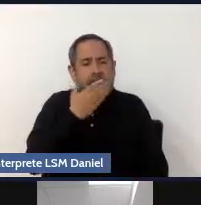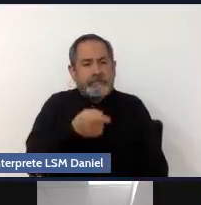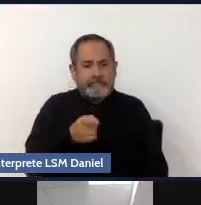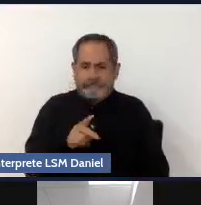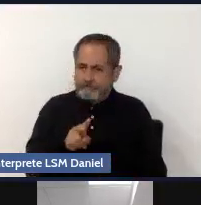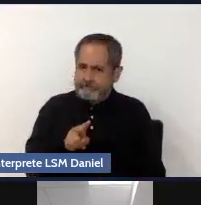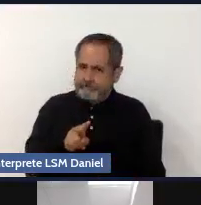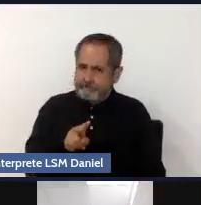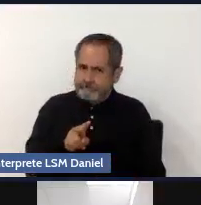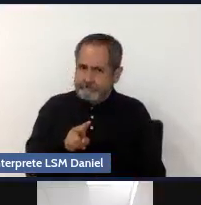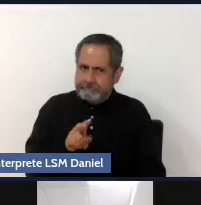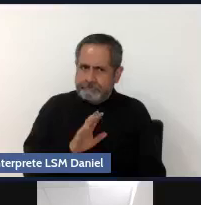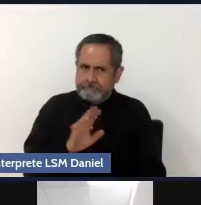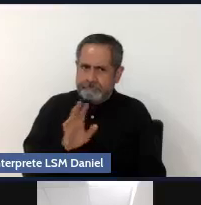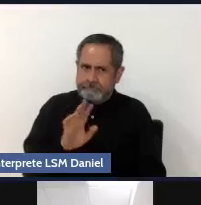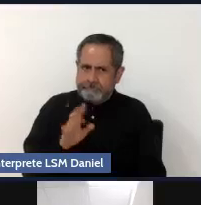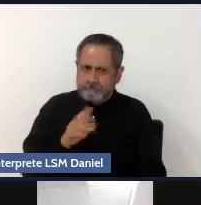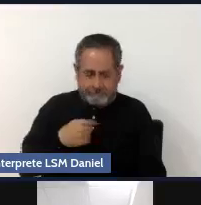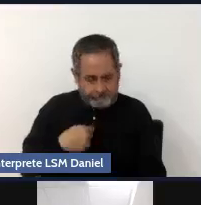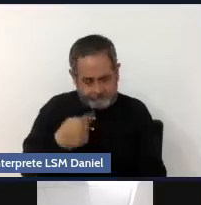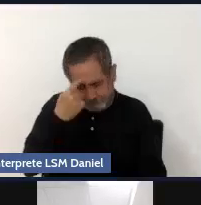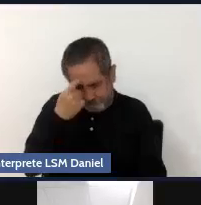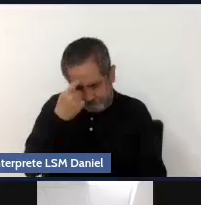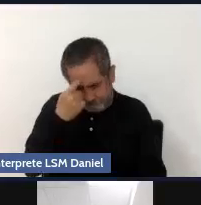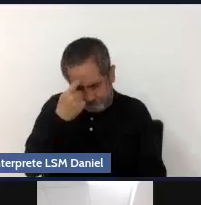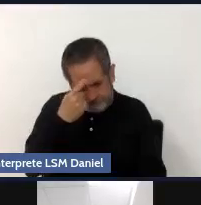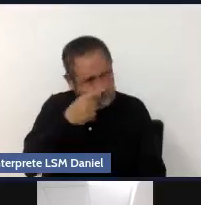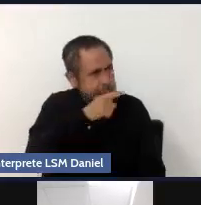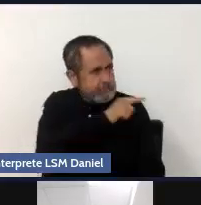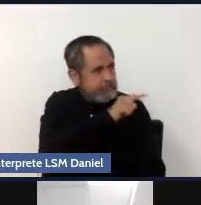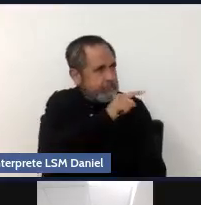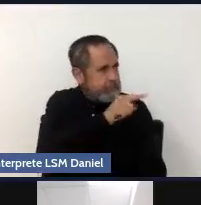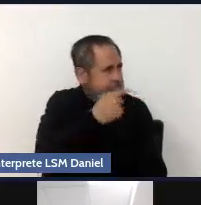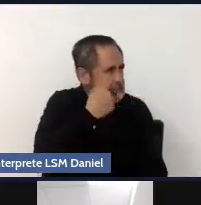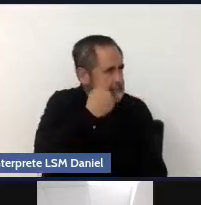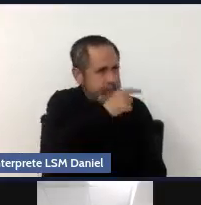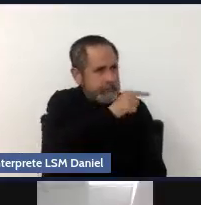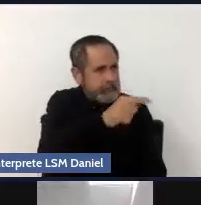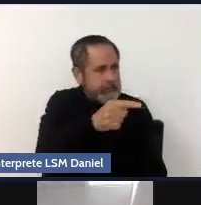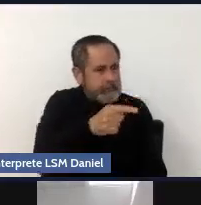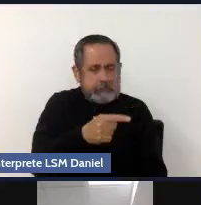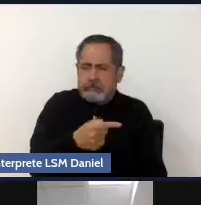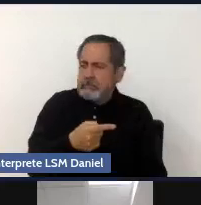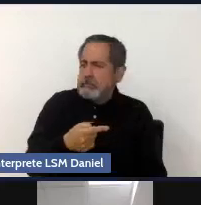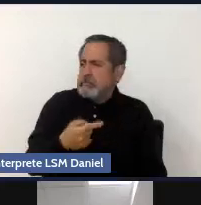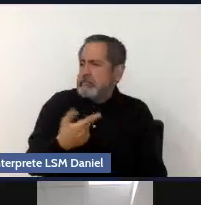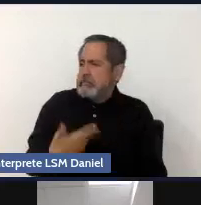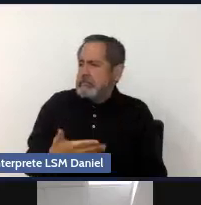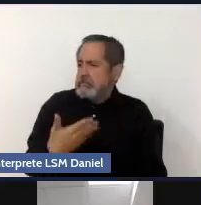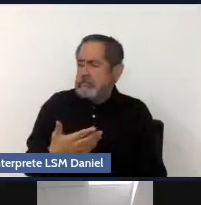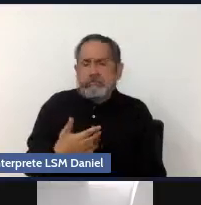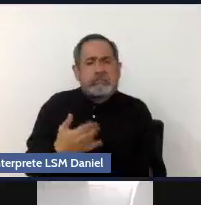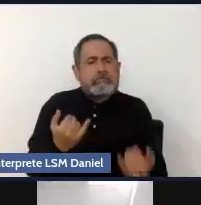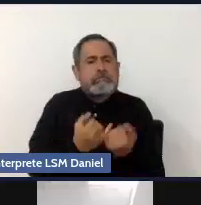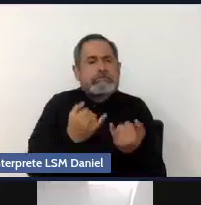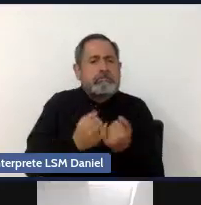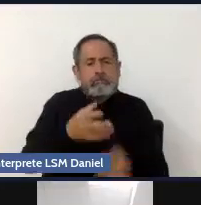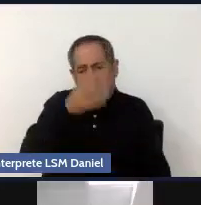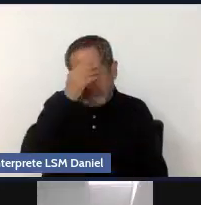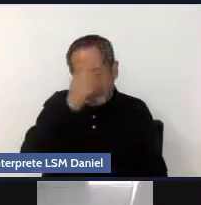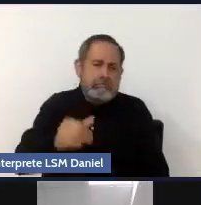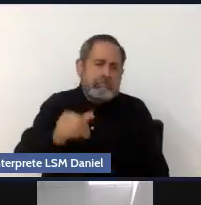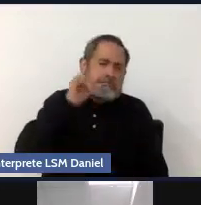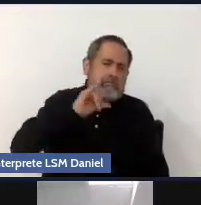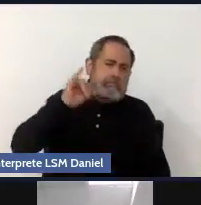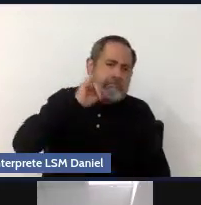creer algo, ¿no? Respecto al consumo de alcohol, puede ser que yo aprenda a creer que,